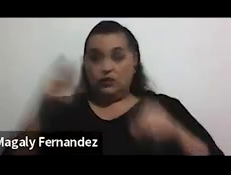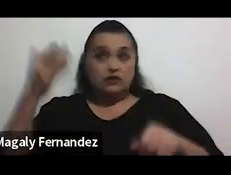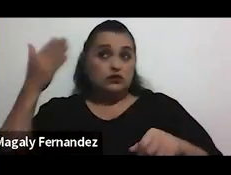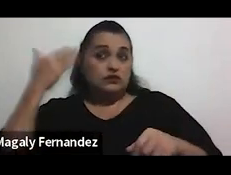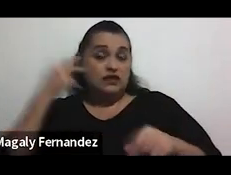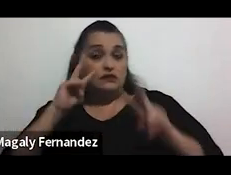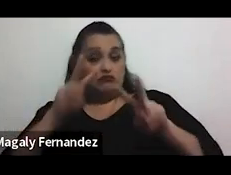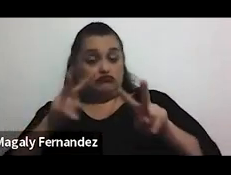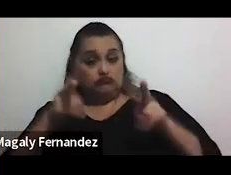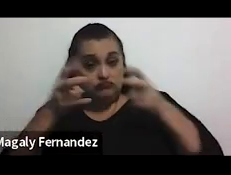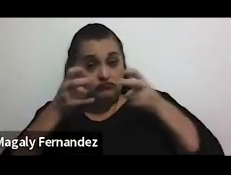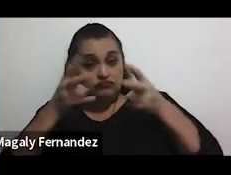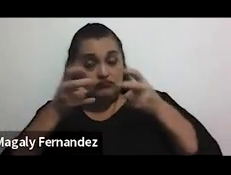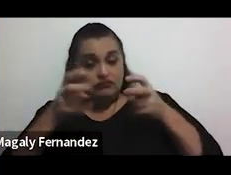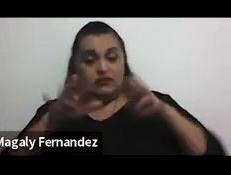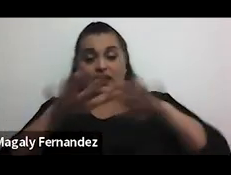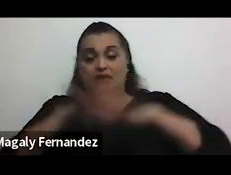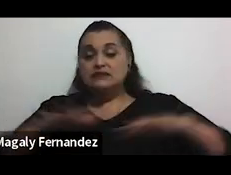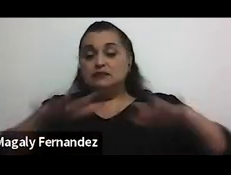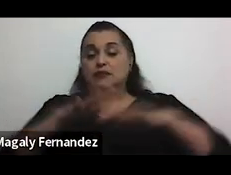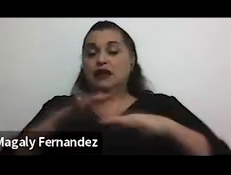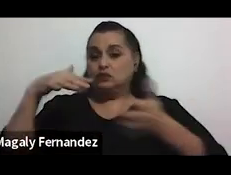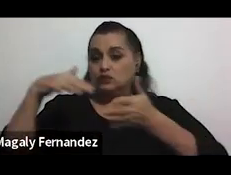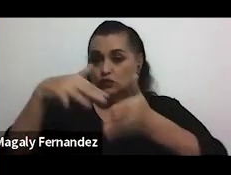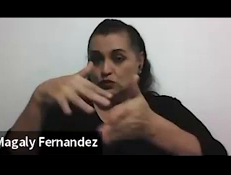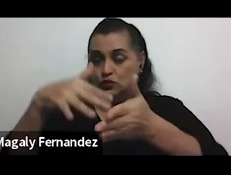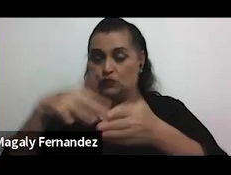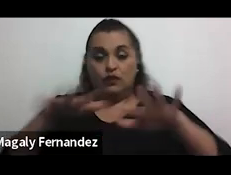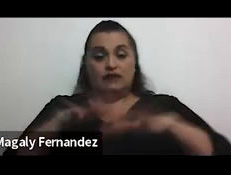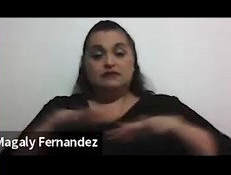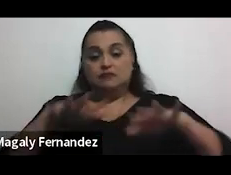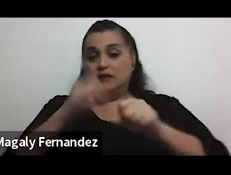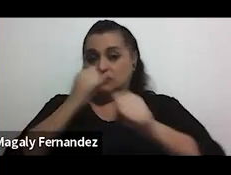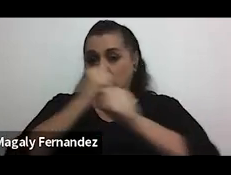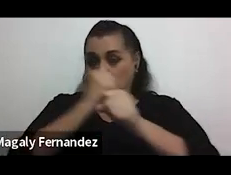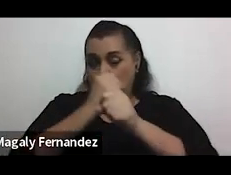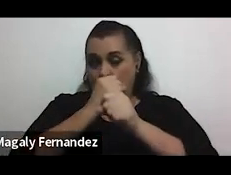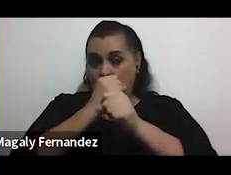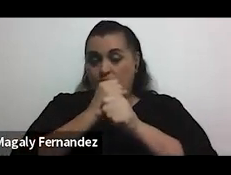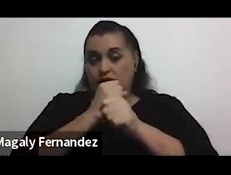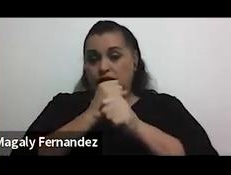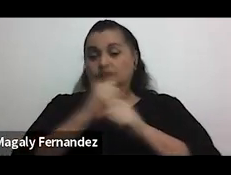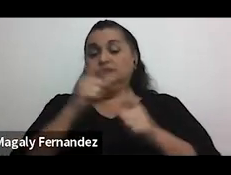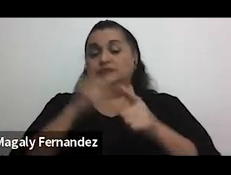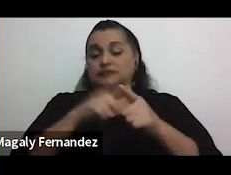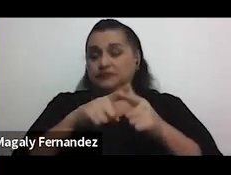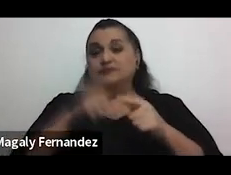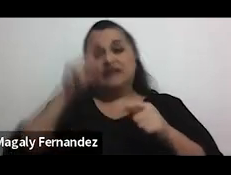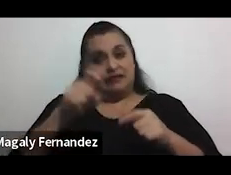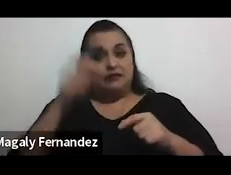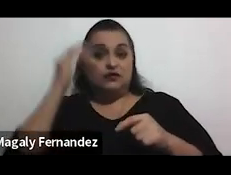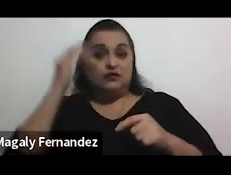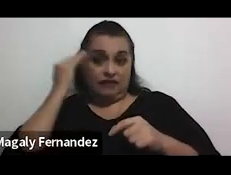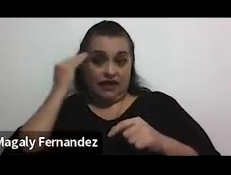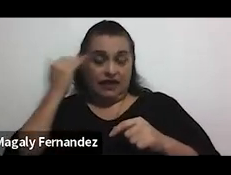están en un espacio de estudio o un espacio laboral entonces también es importante que sepamos que hay